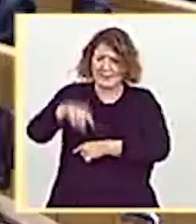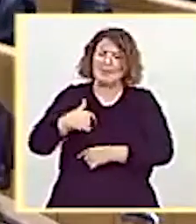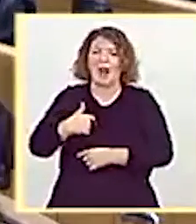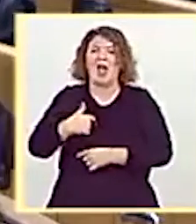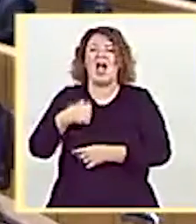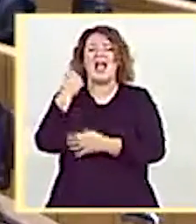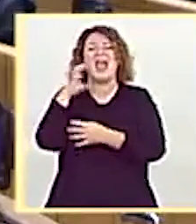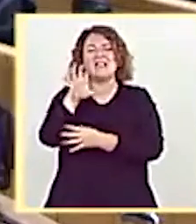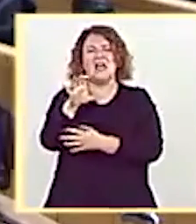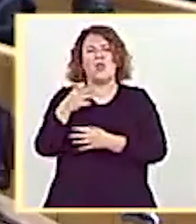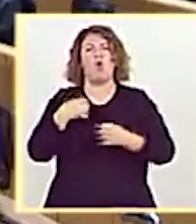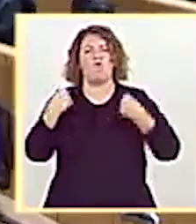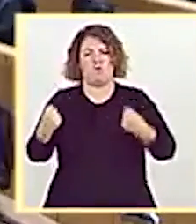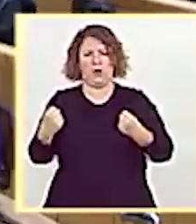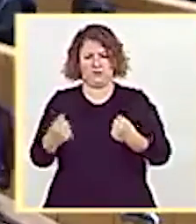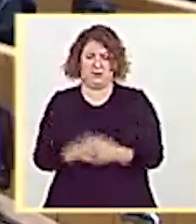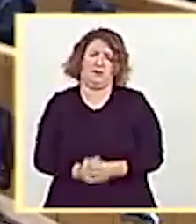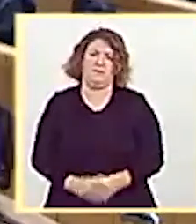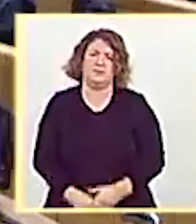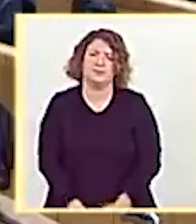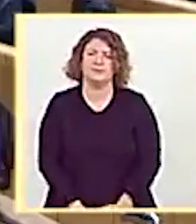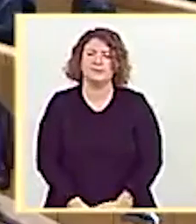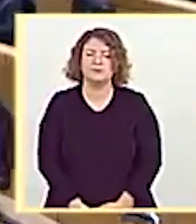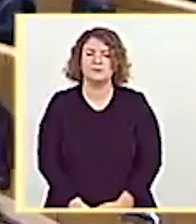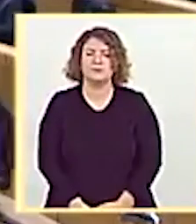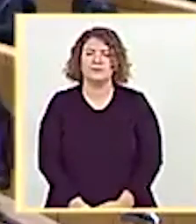Gracias, señor ministro de Justicia.